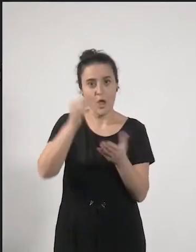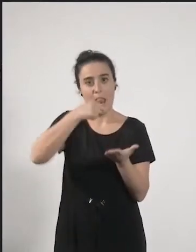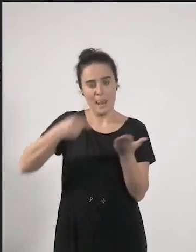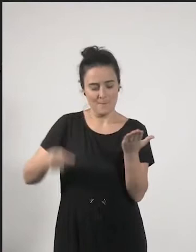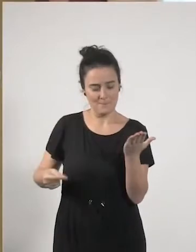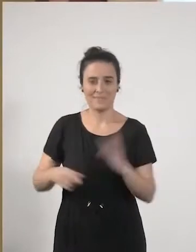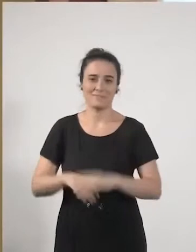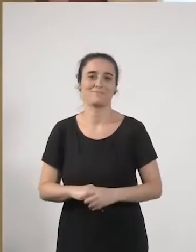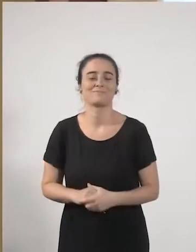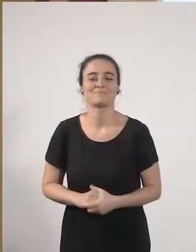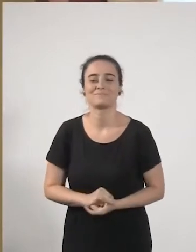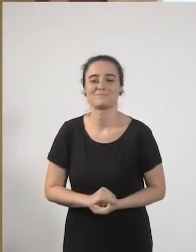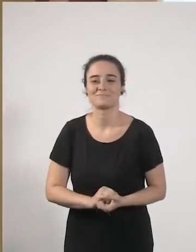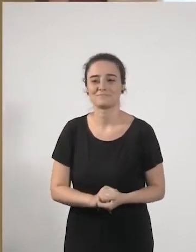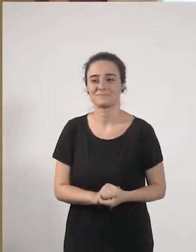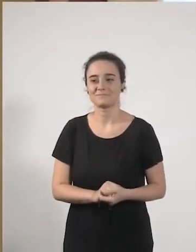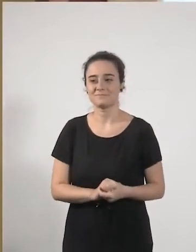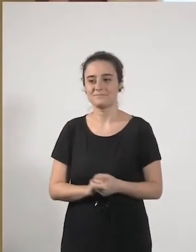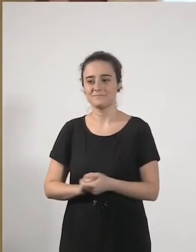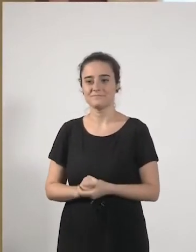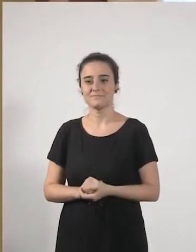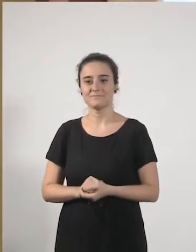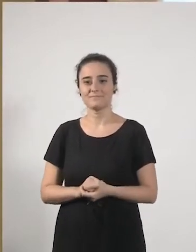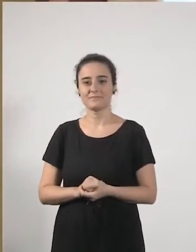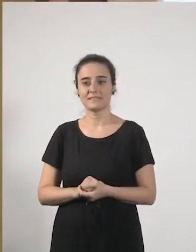Eta izkuntza desverdiñak.